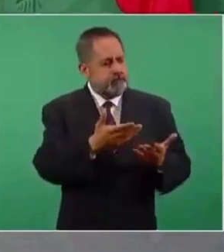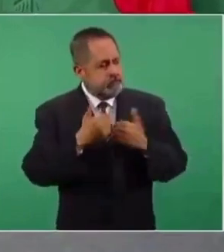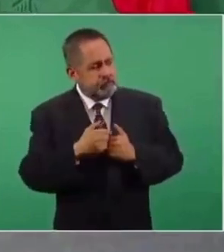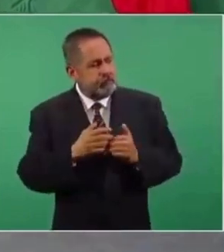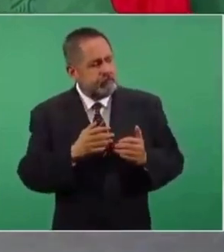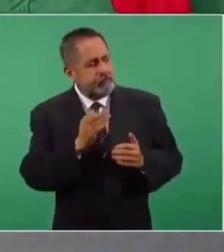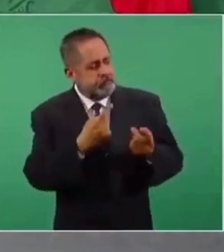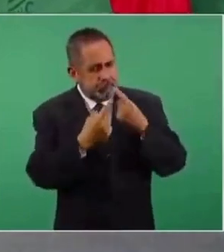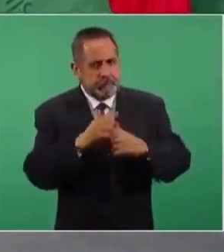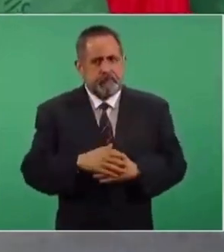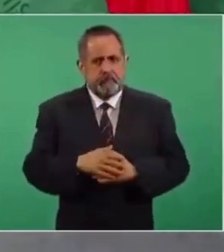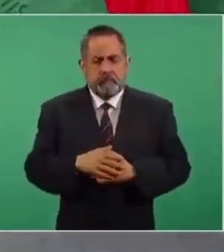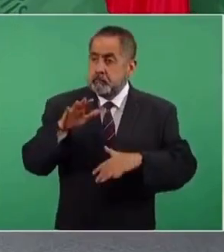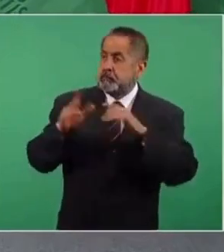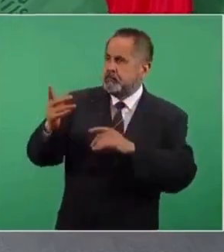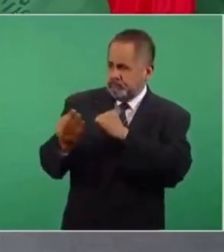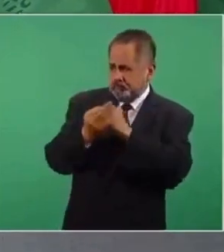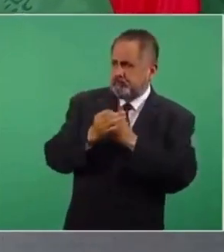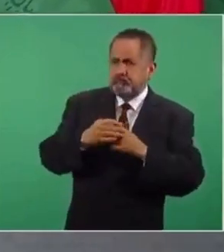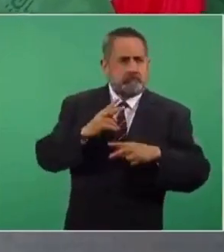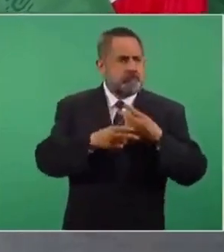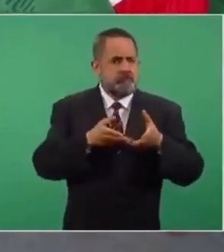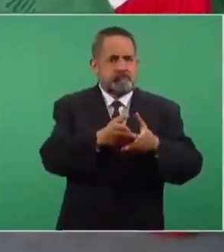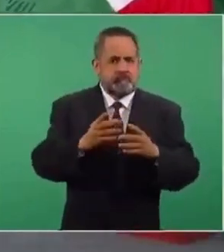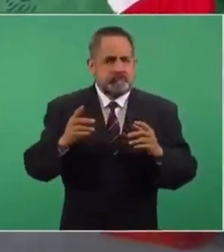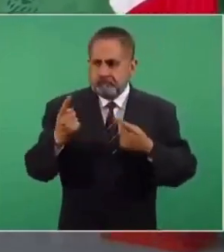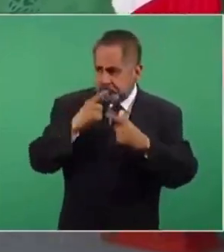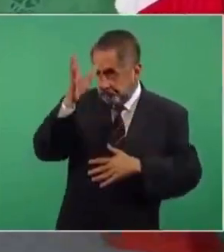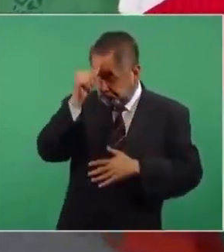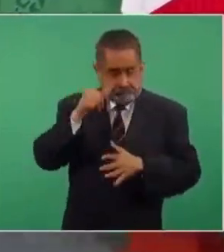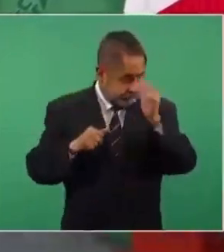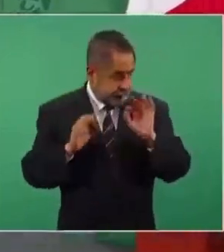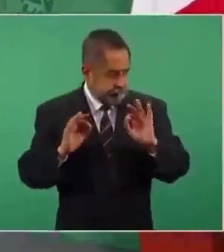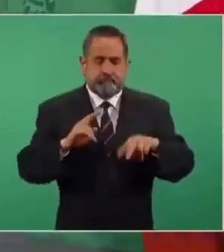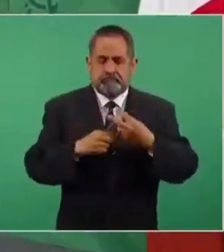protéjanos aquí para que vamos a salir, y ahí se llega a un acuerdo.